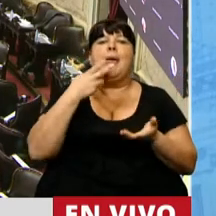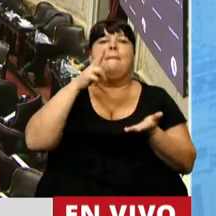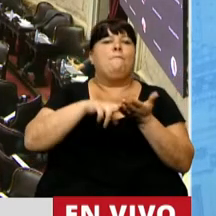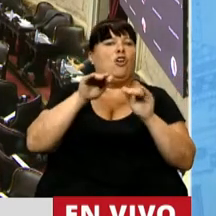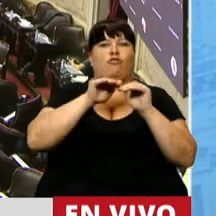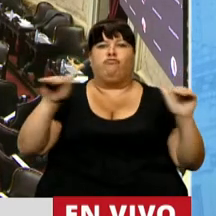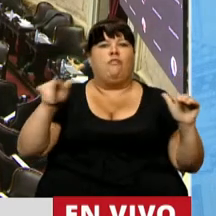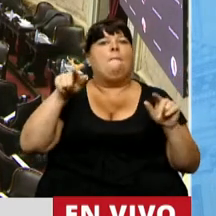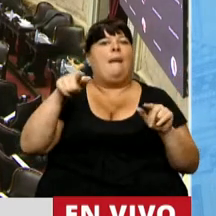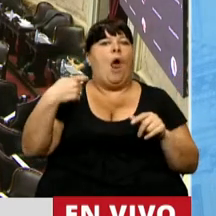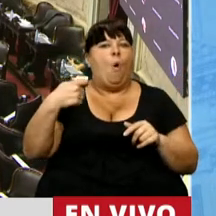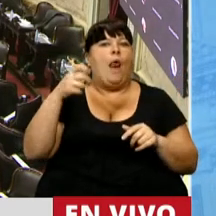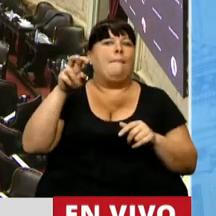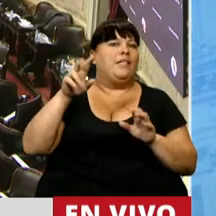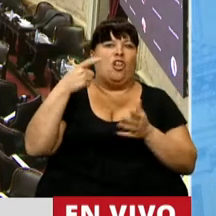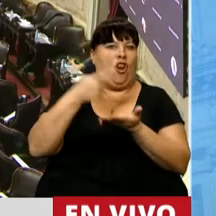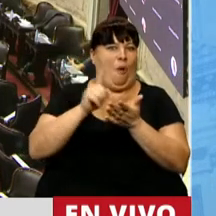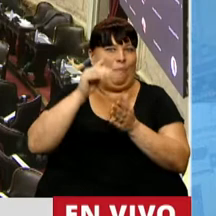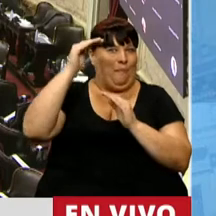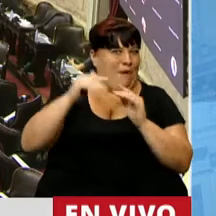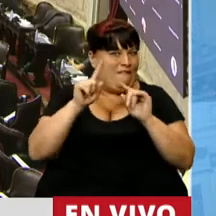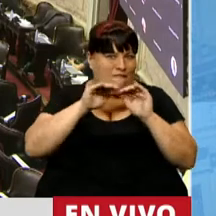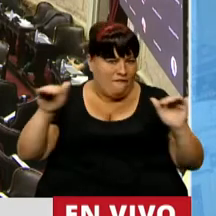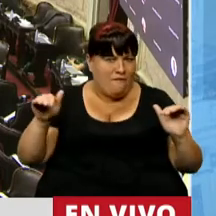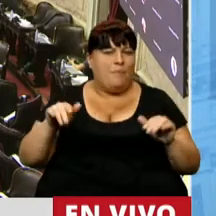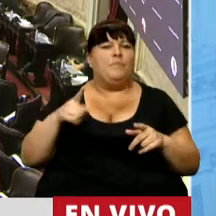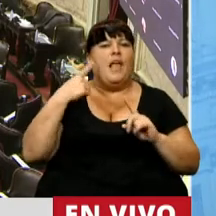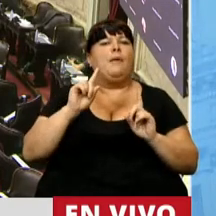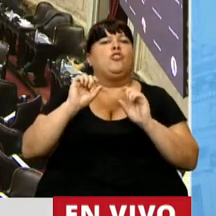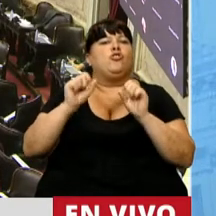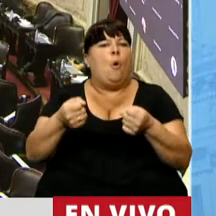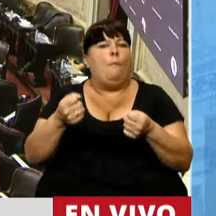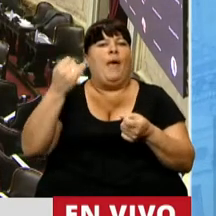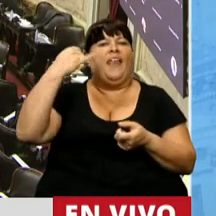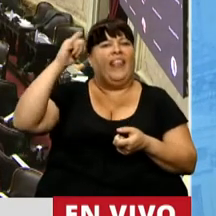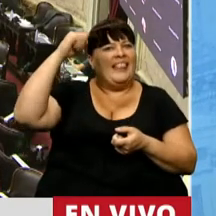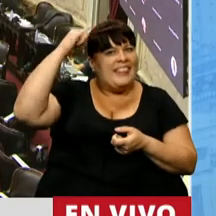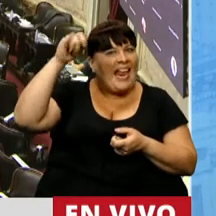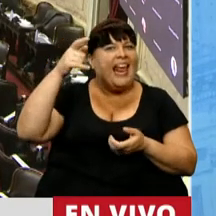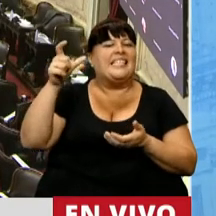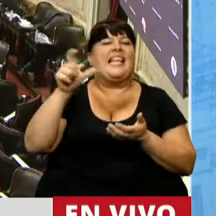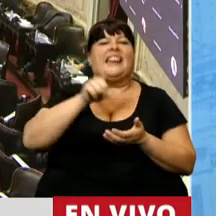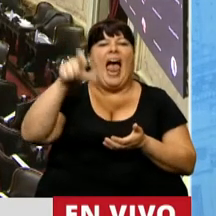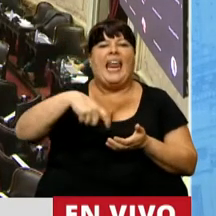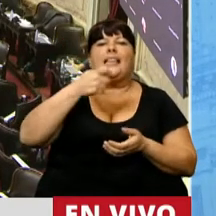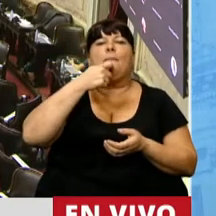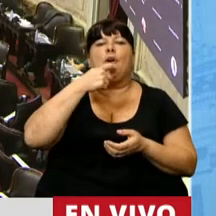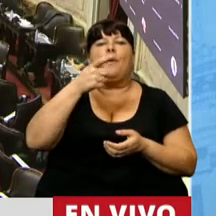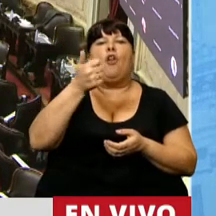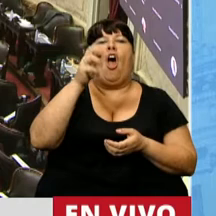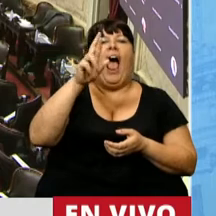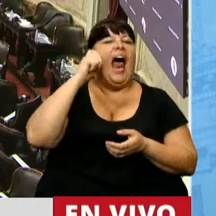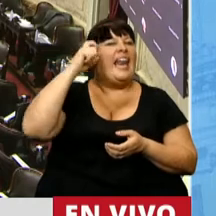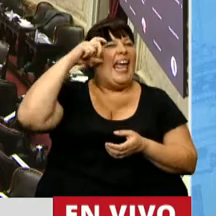tarifas para nuestros jubilados y jubiladas. Tiene que ver con haber suspendido los intereses de las tarjetas, por ejemplo, ahorita.